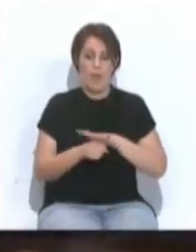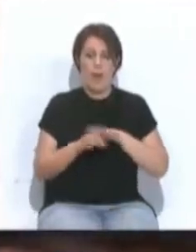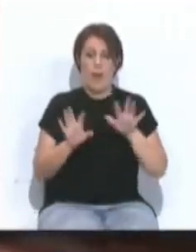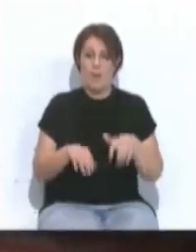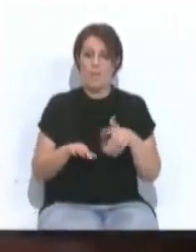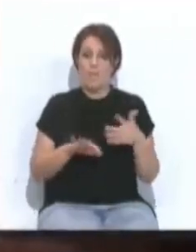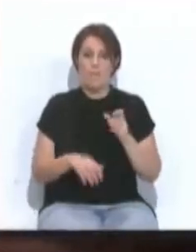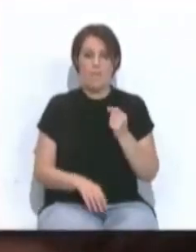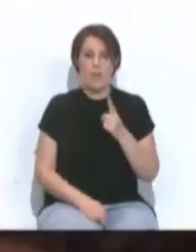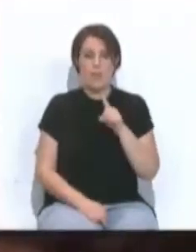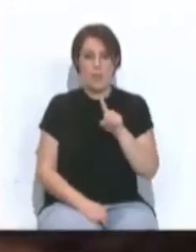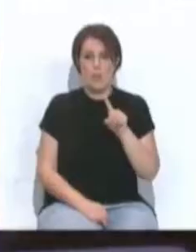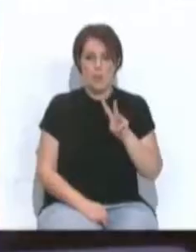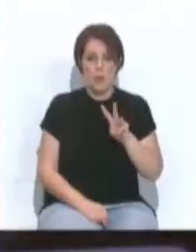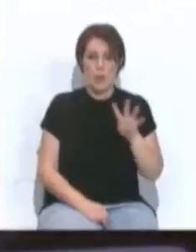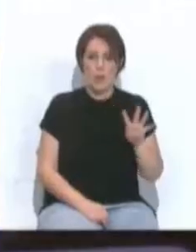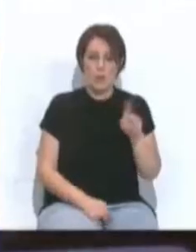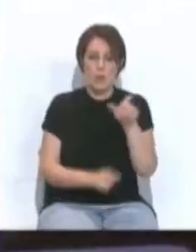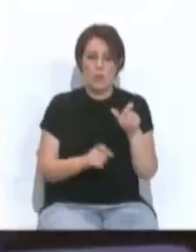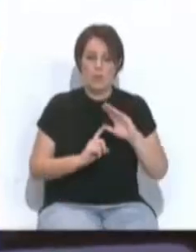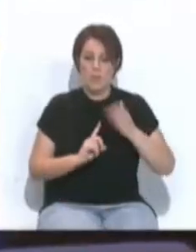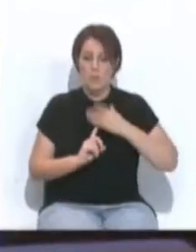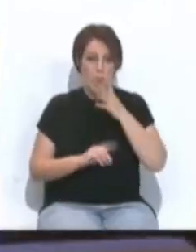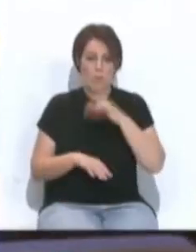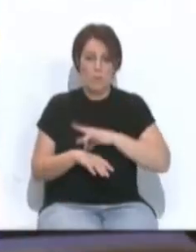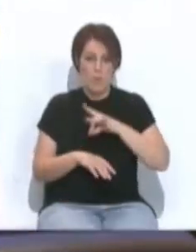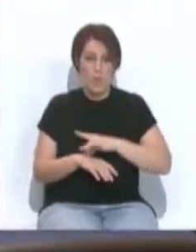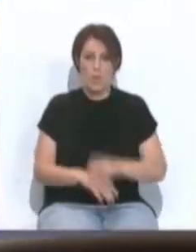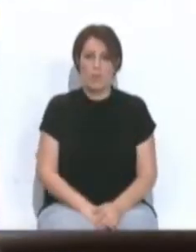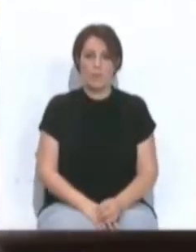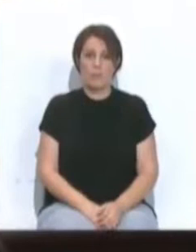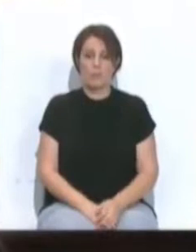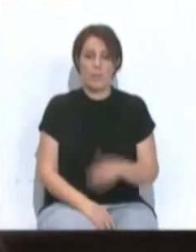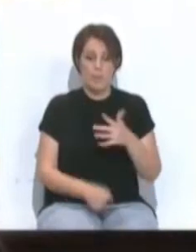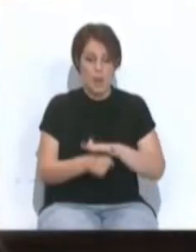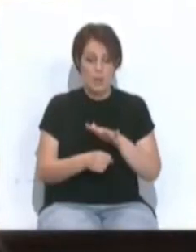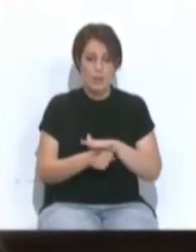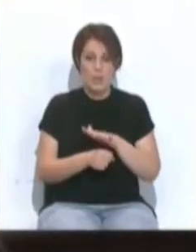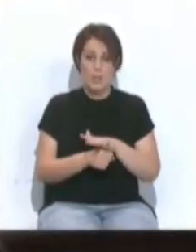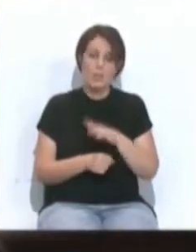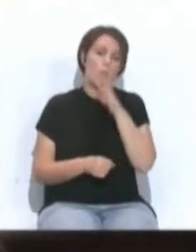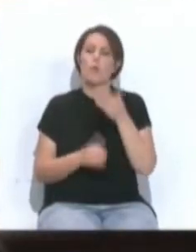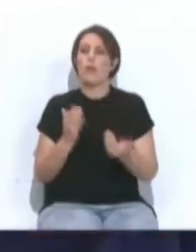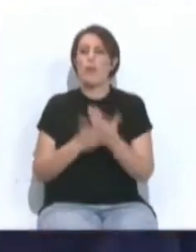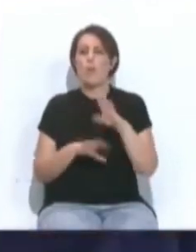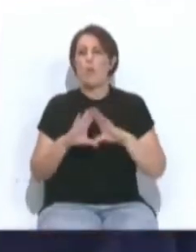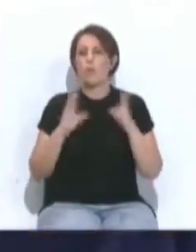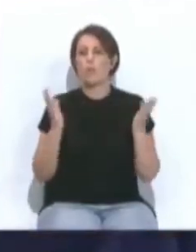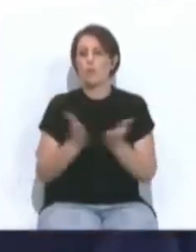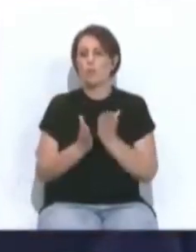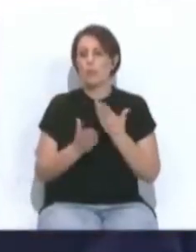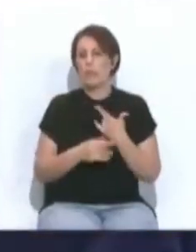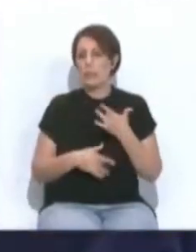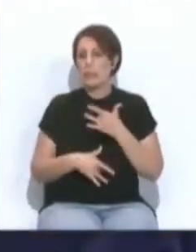Cádiz serían 1.134 los afectados por esta enfermedad. Este martes, y con motivo del Día Mundial de esta